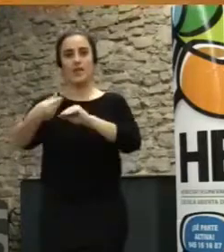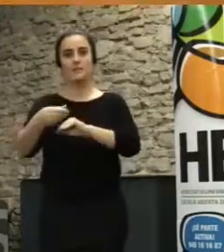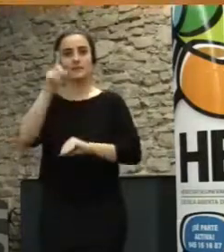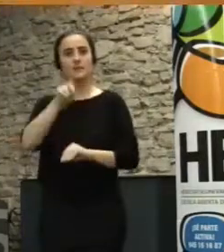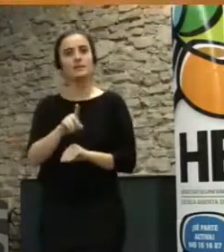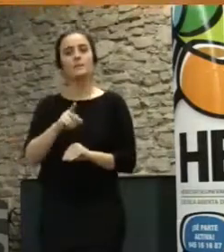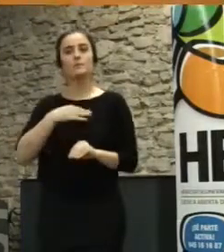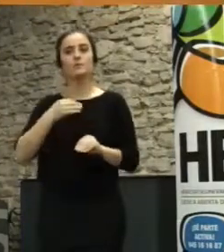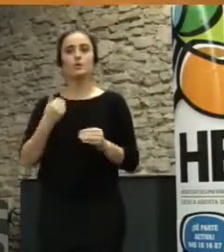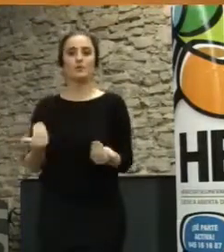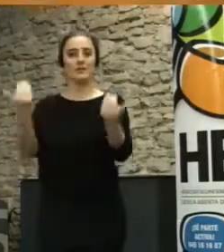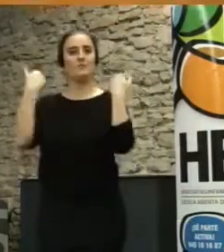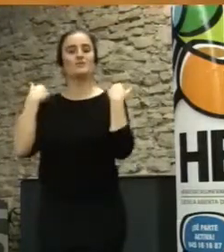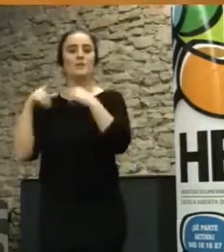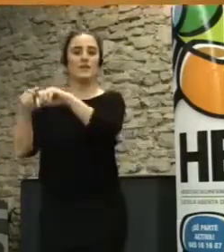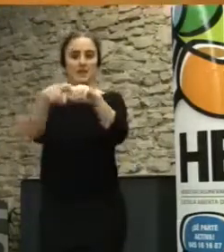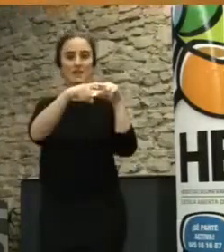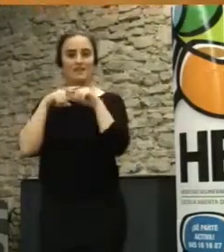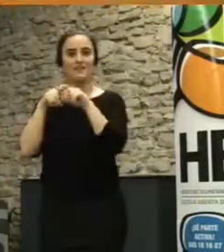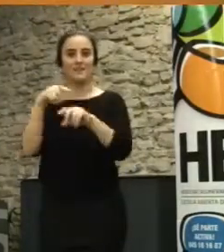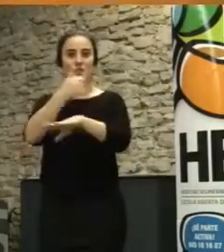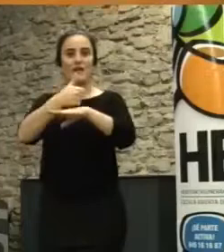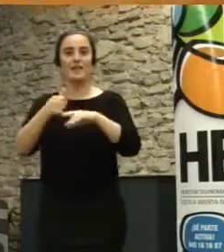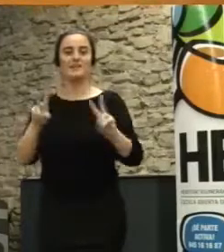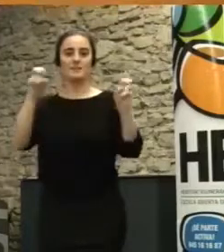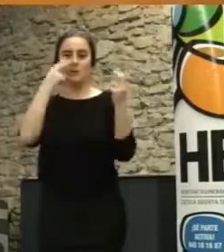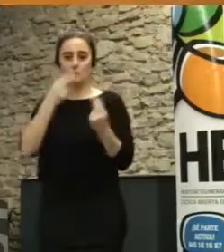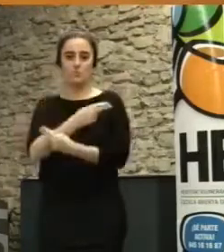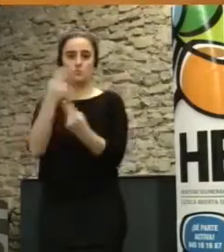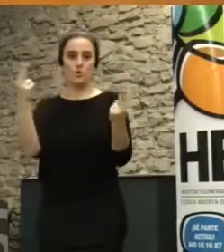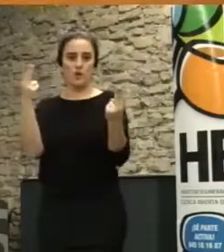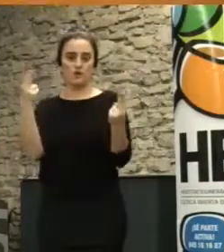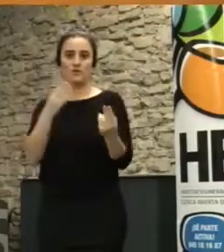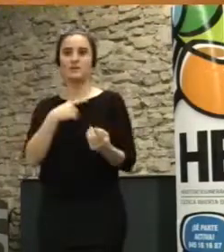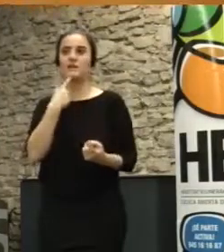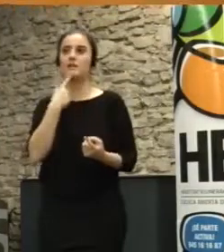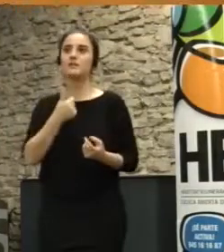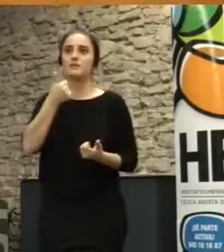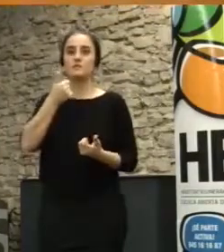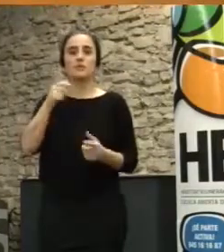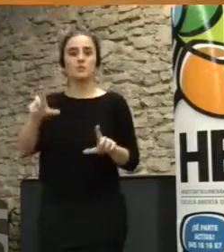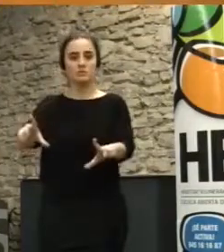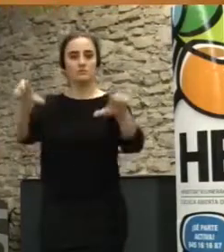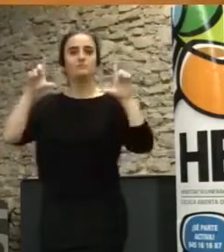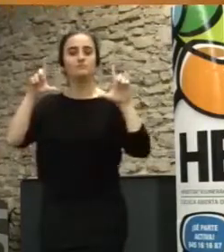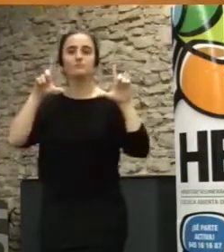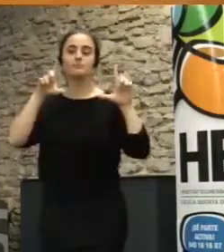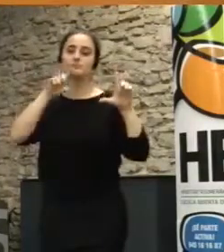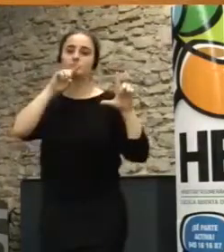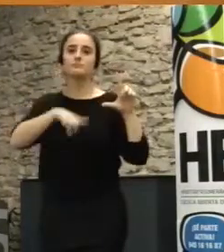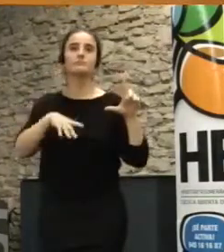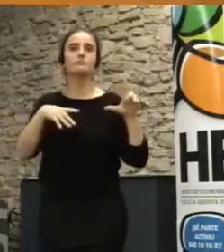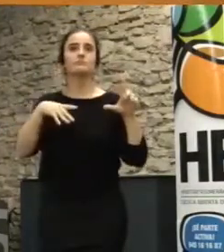corresponsabilidad ciudadana en asuntos públicos, dando mayor visibilidad también a ese